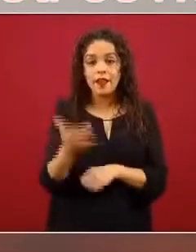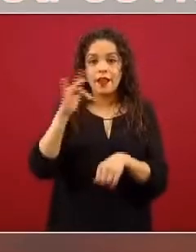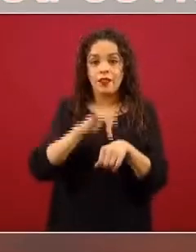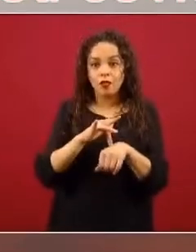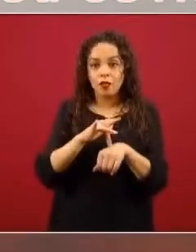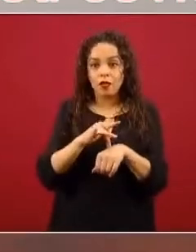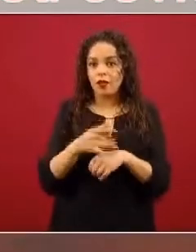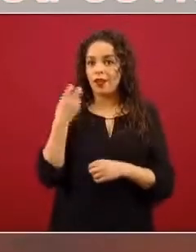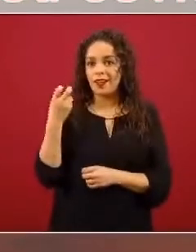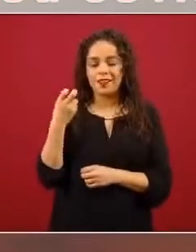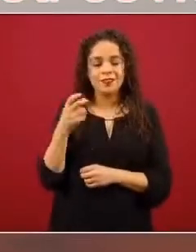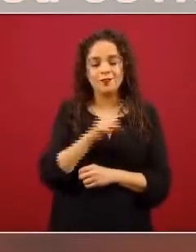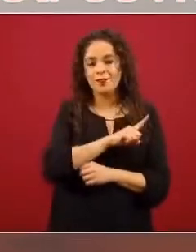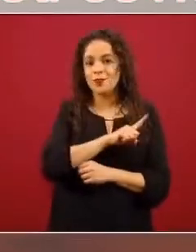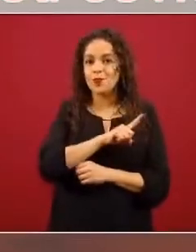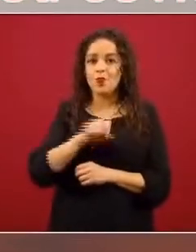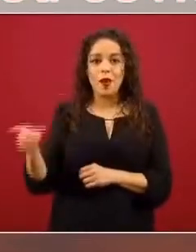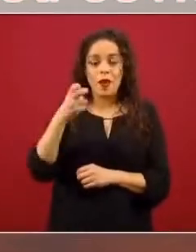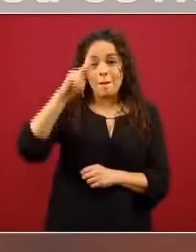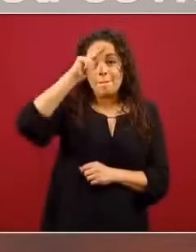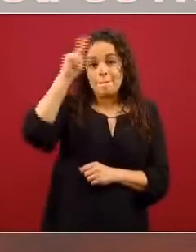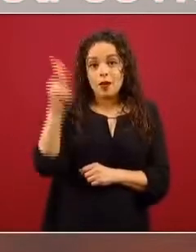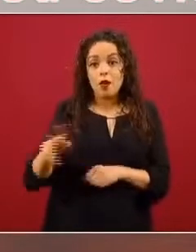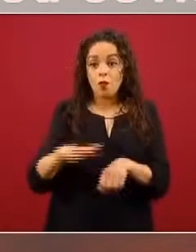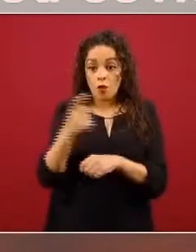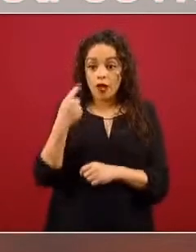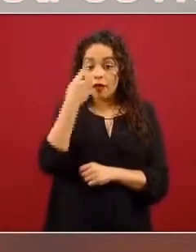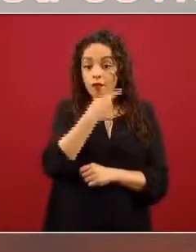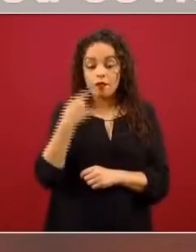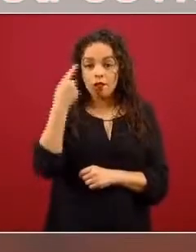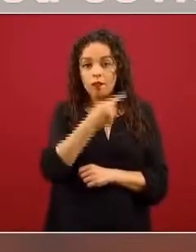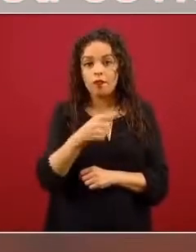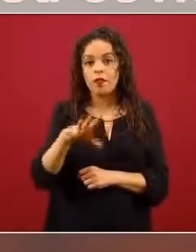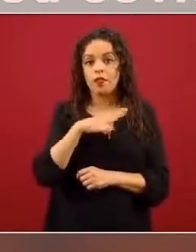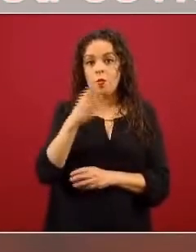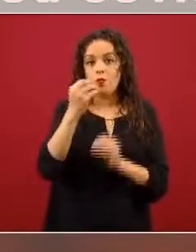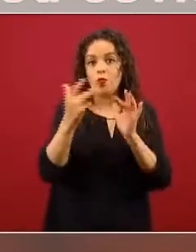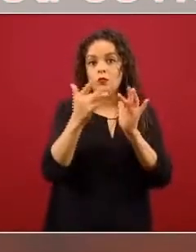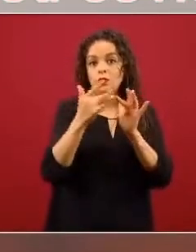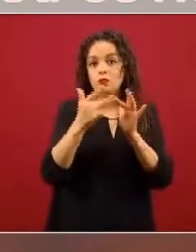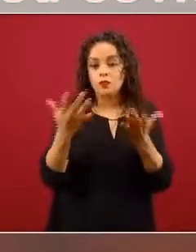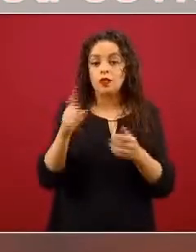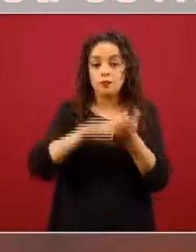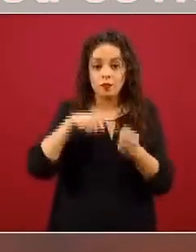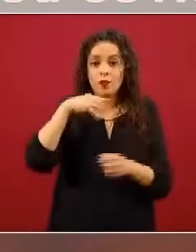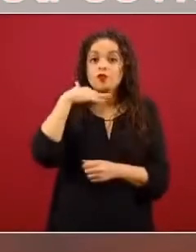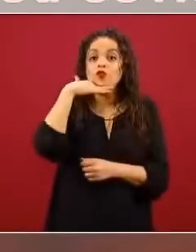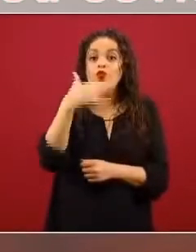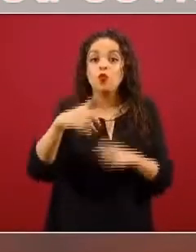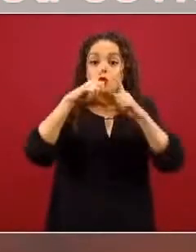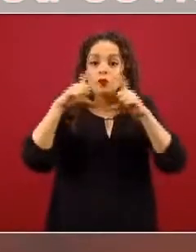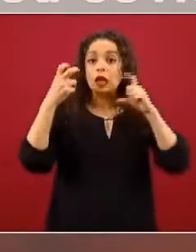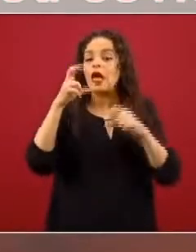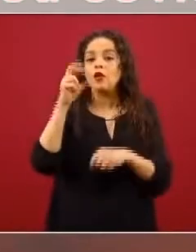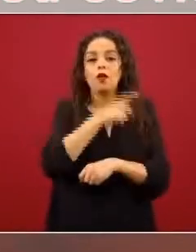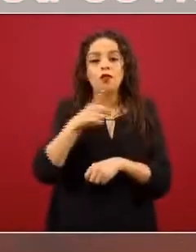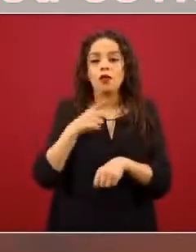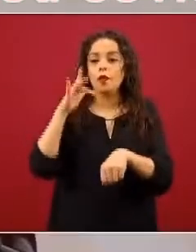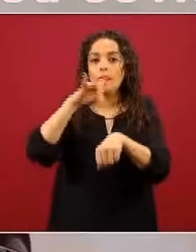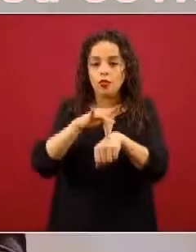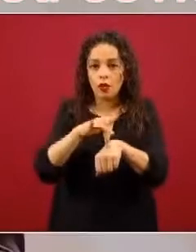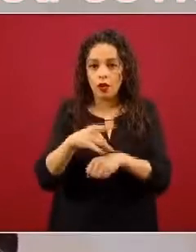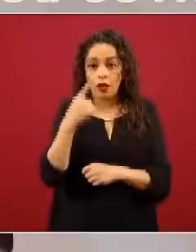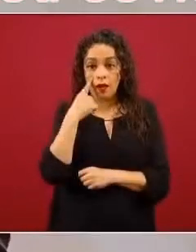es, lo tocan de esta parte. Eso es lo peor, porque es la parte que estuvo más expuesta. Se considera contaminado. Y esto no lo tengo que tocar. Entonces,